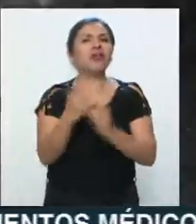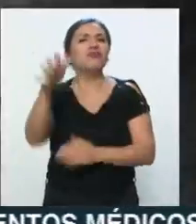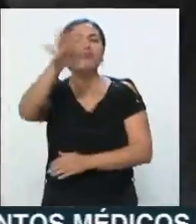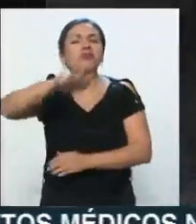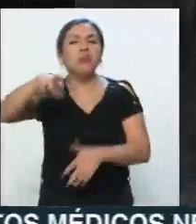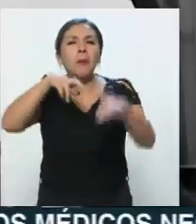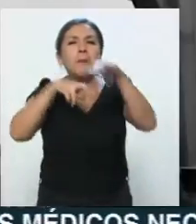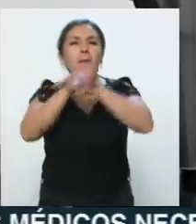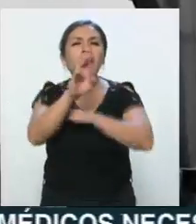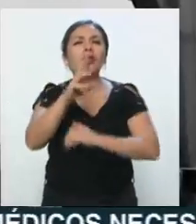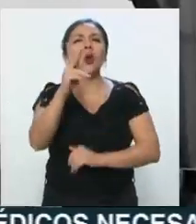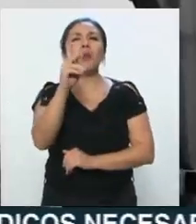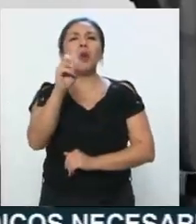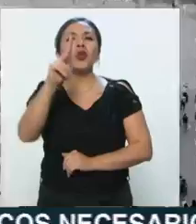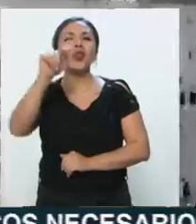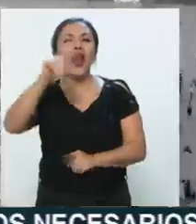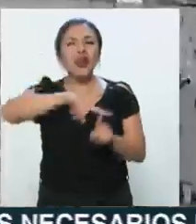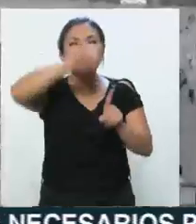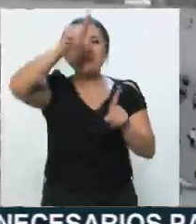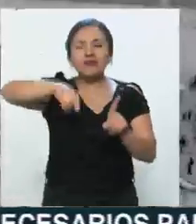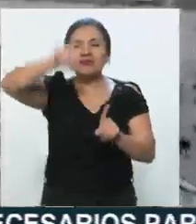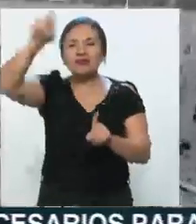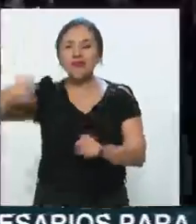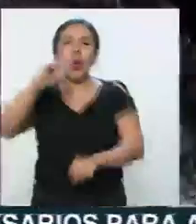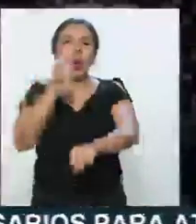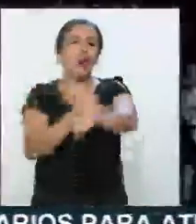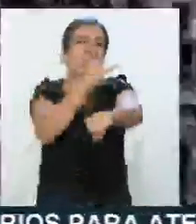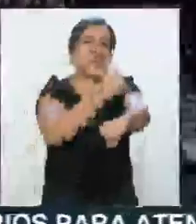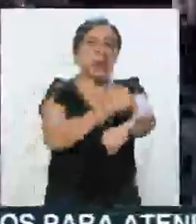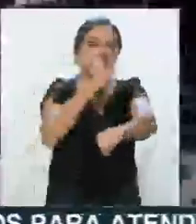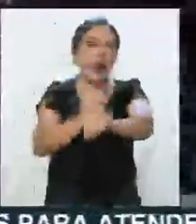California Dancing Club, a Iztapalapa y el Centro Histórico.